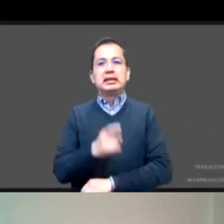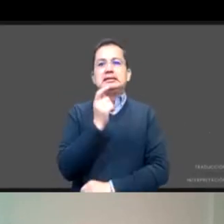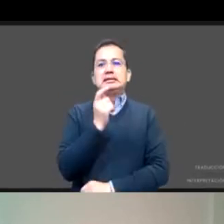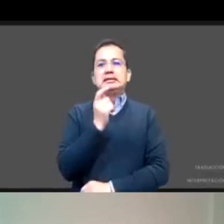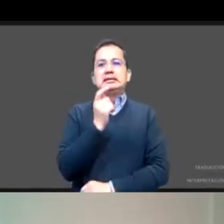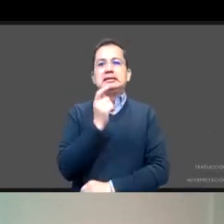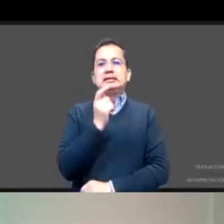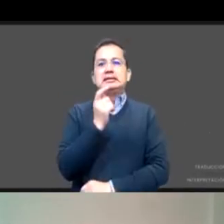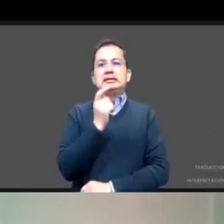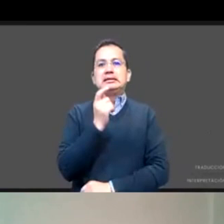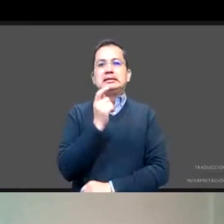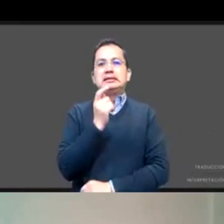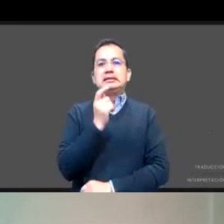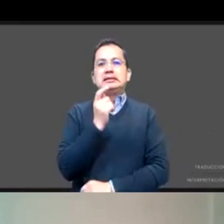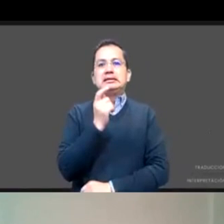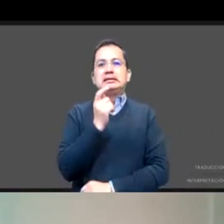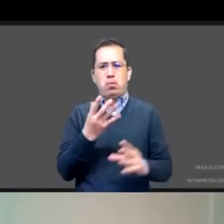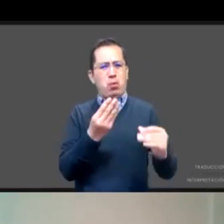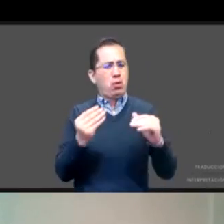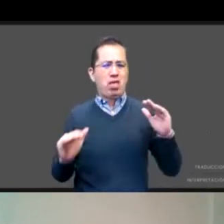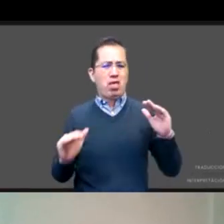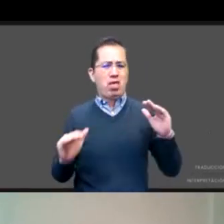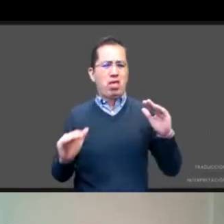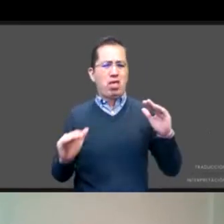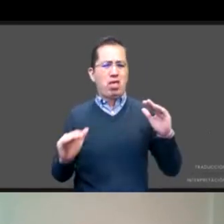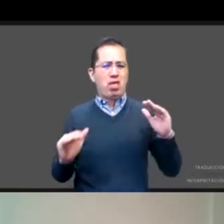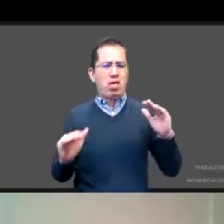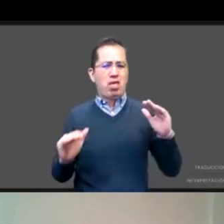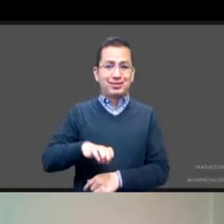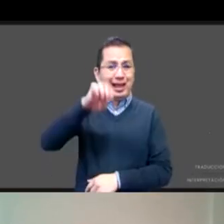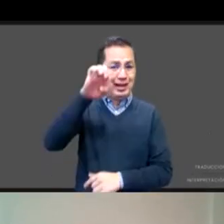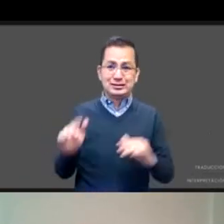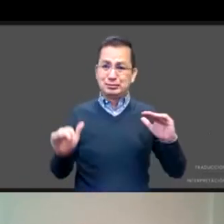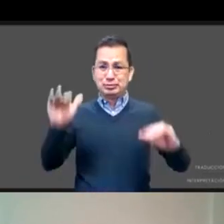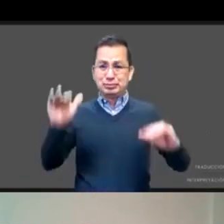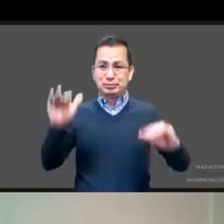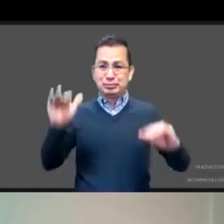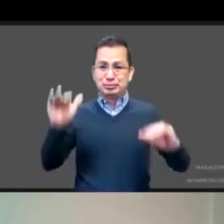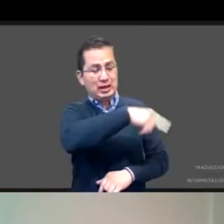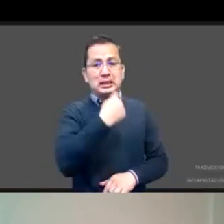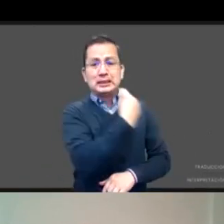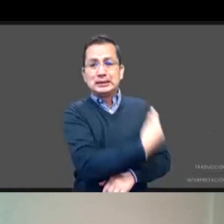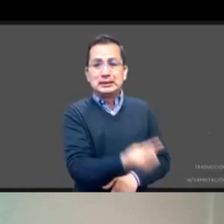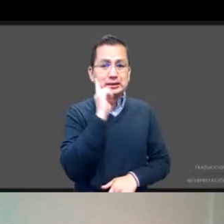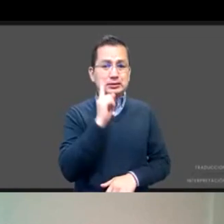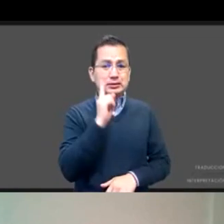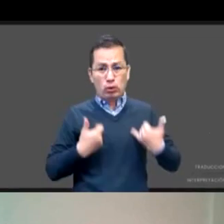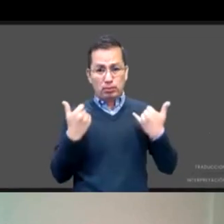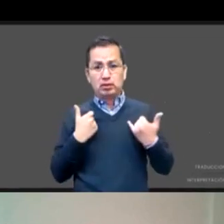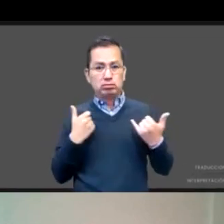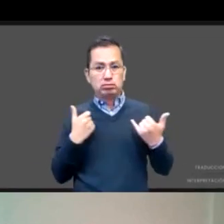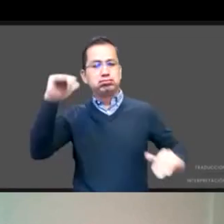la enorme, la enorme desigualdad que se sigue enfrentando. Y luego entramos a esta parte de las